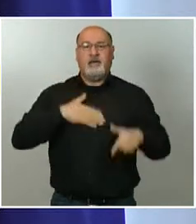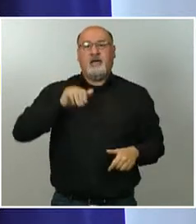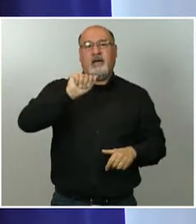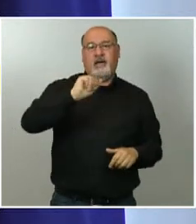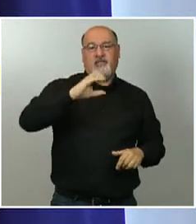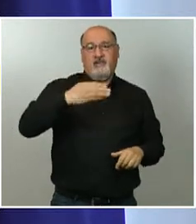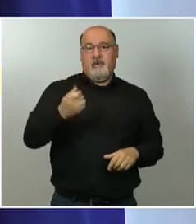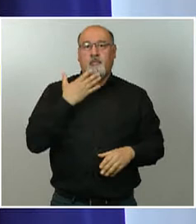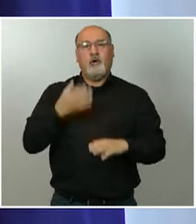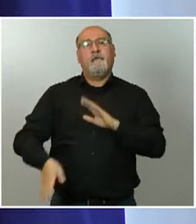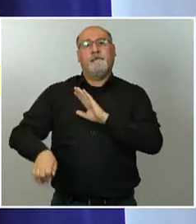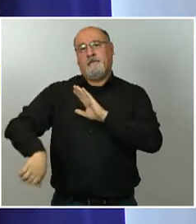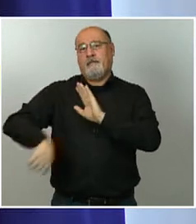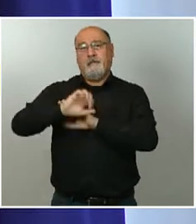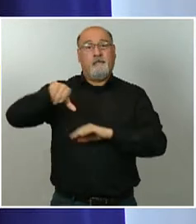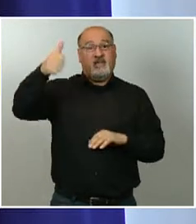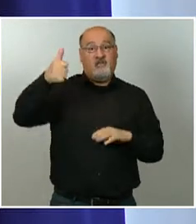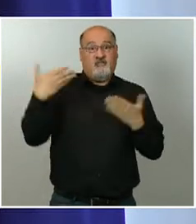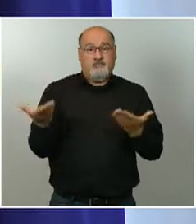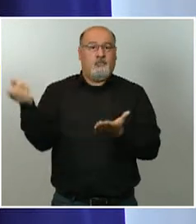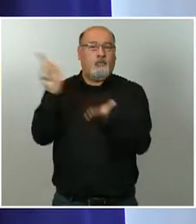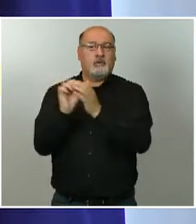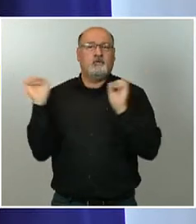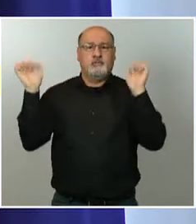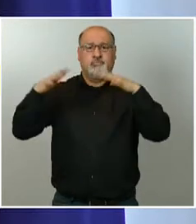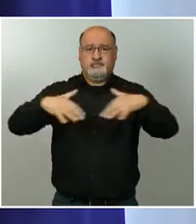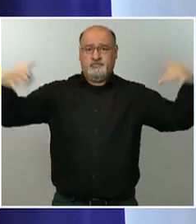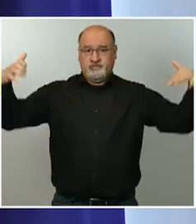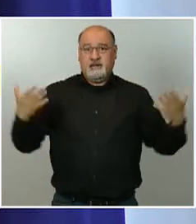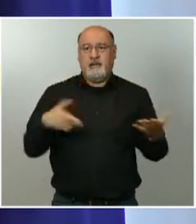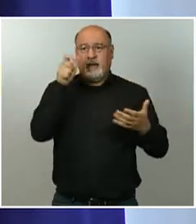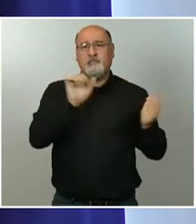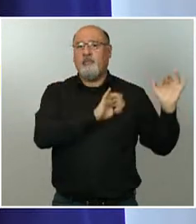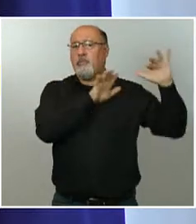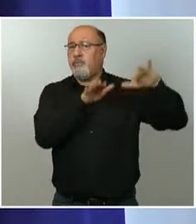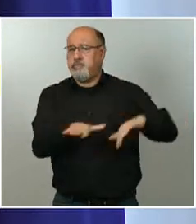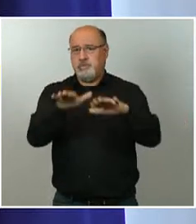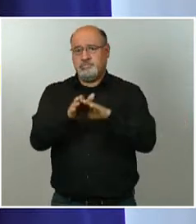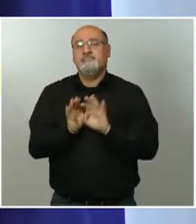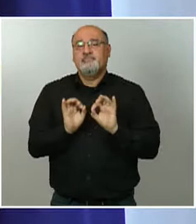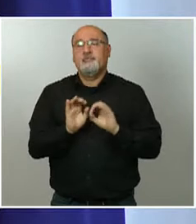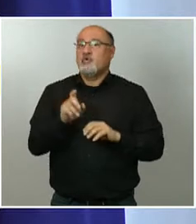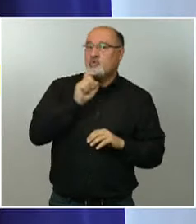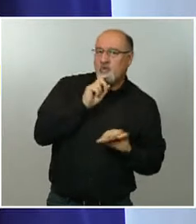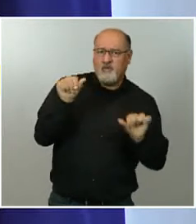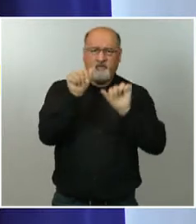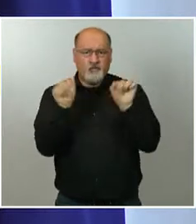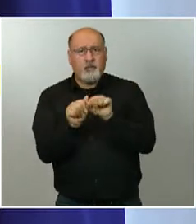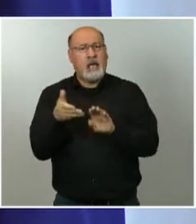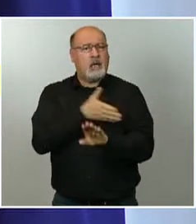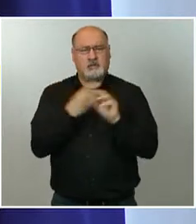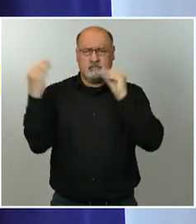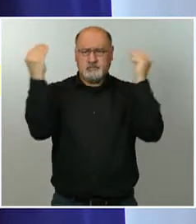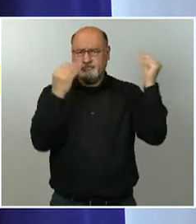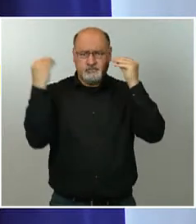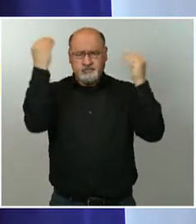y lo que queremos es que el público vuelva. ¿Cómo y de qué manera? Lo hemos pensado mucho, efectivamente hemos realizado